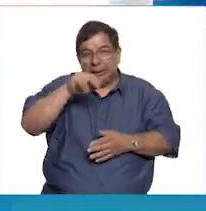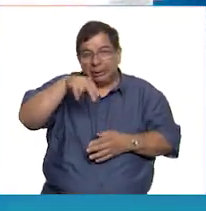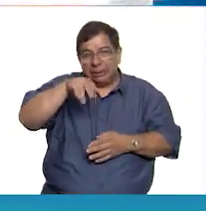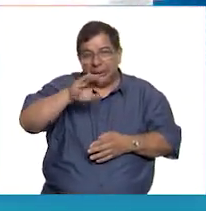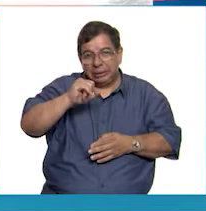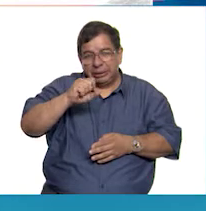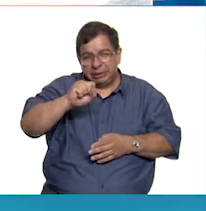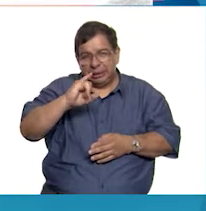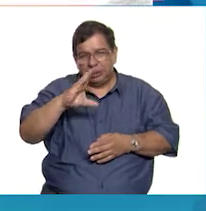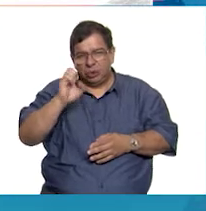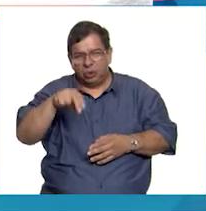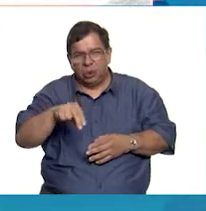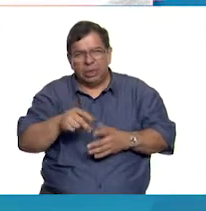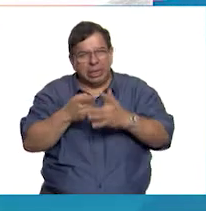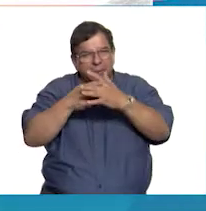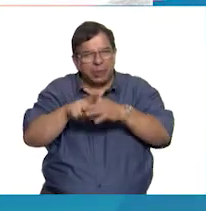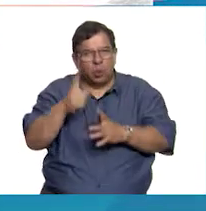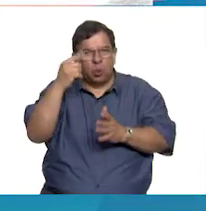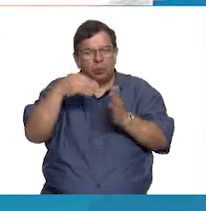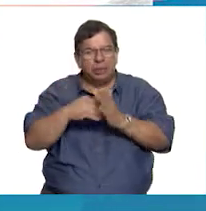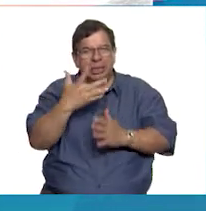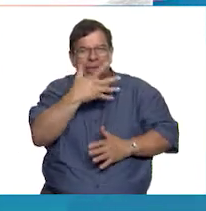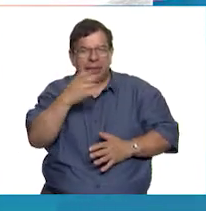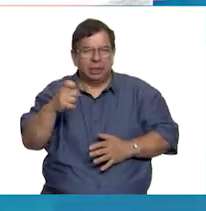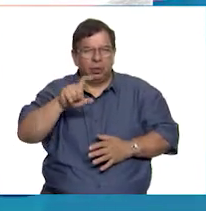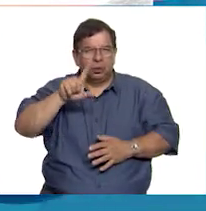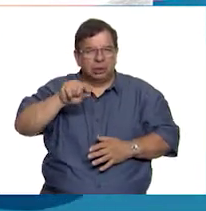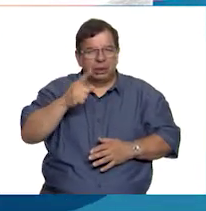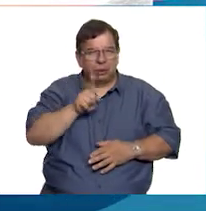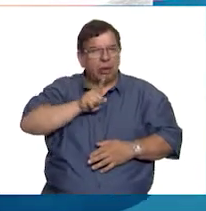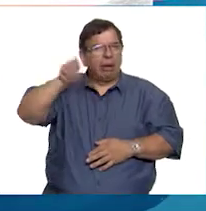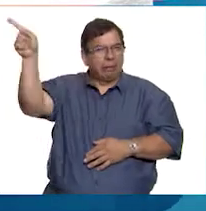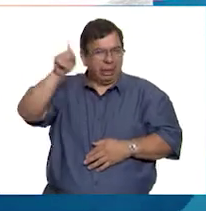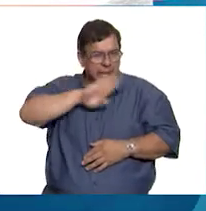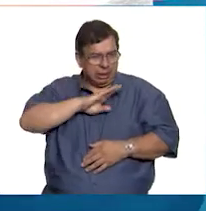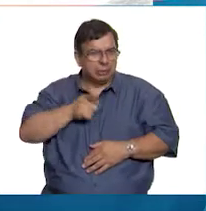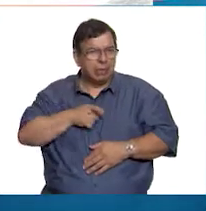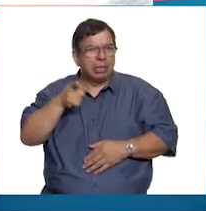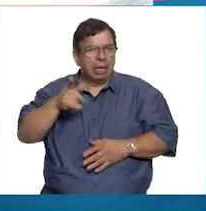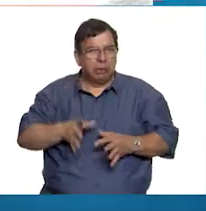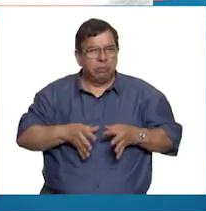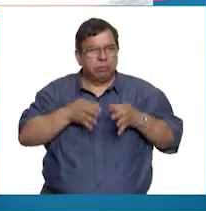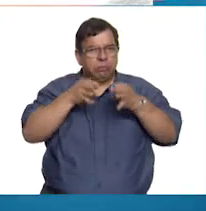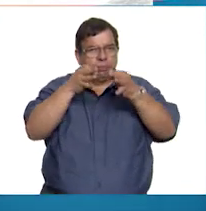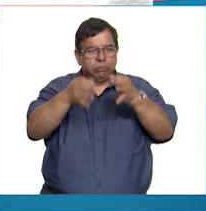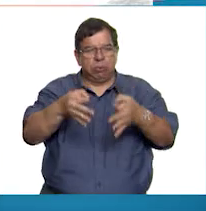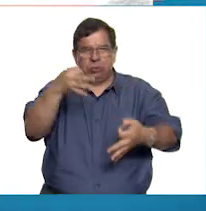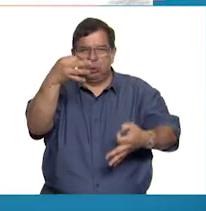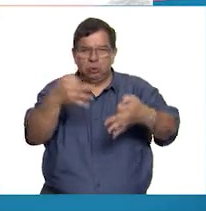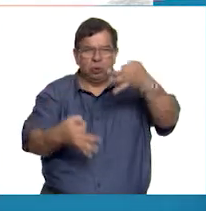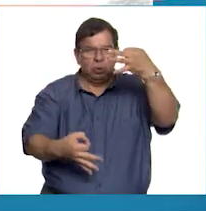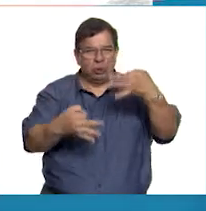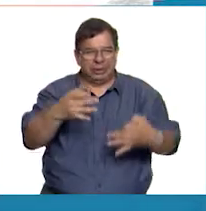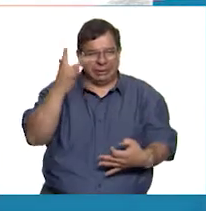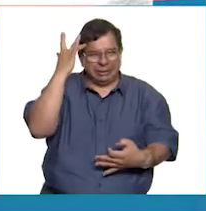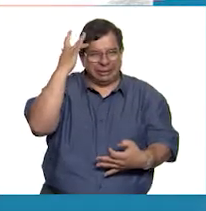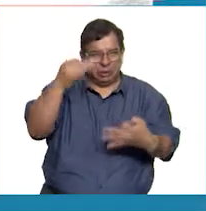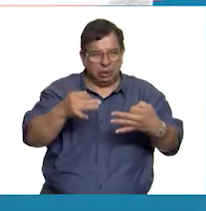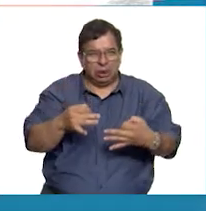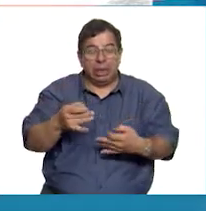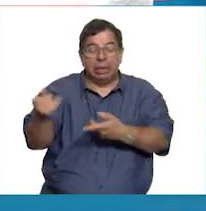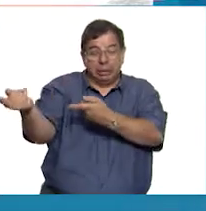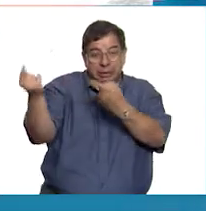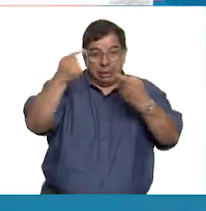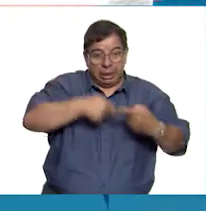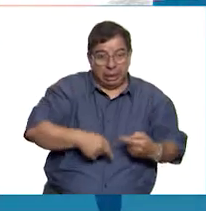Nueva España en el año de 1571, cuando se estableció formalmente el Tribunal del Santo Oficio en la Ciudad de